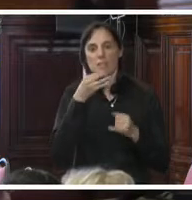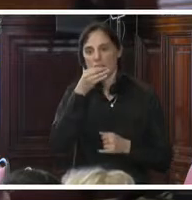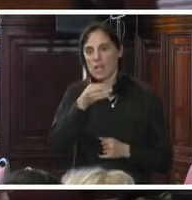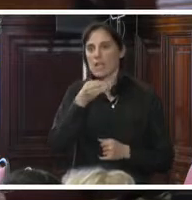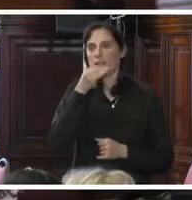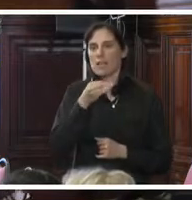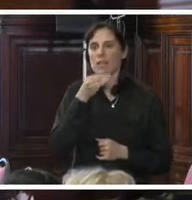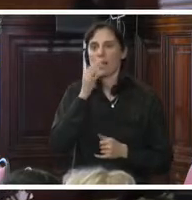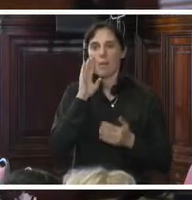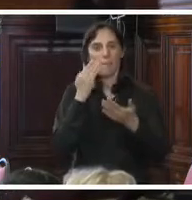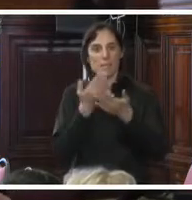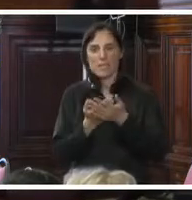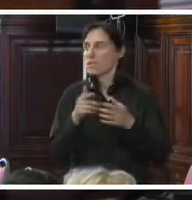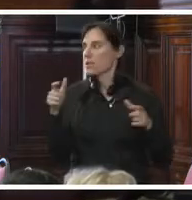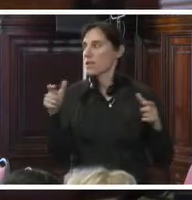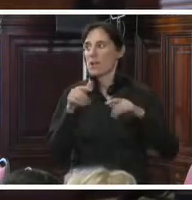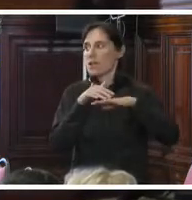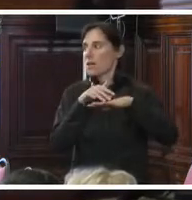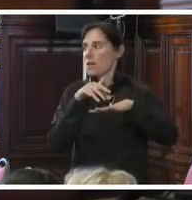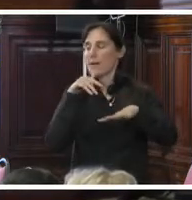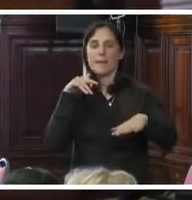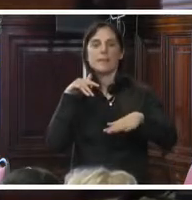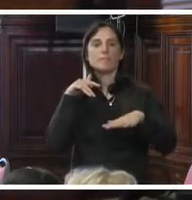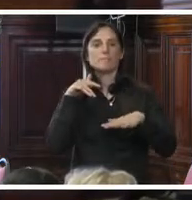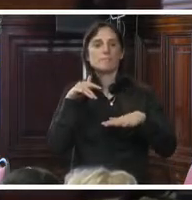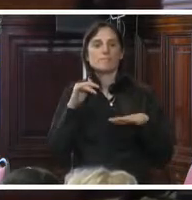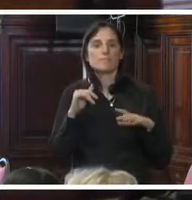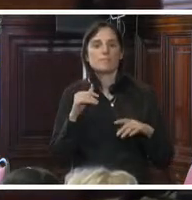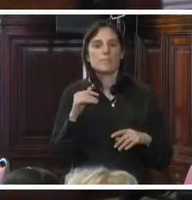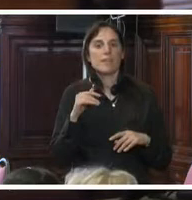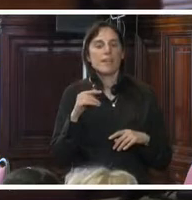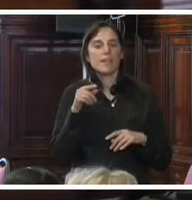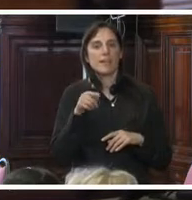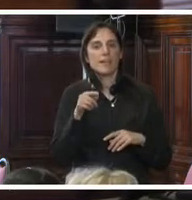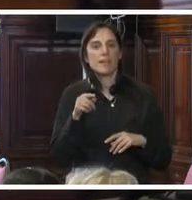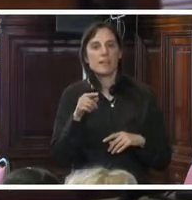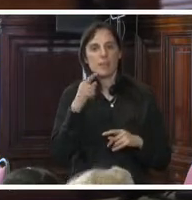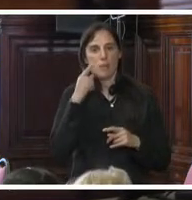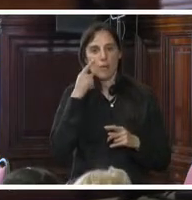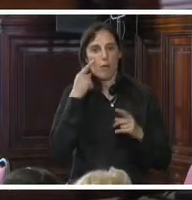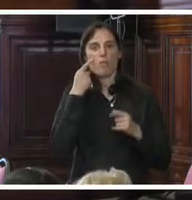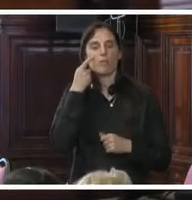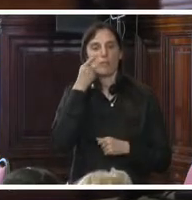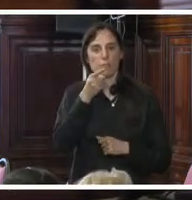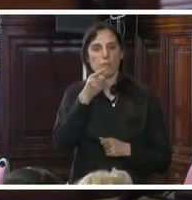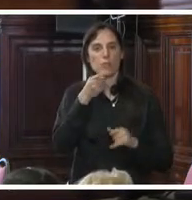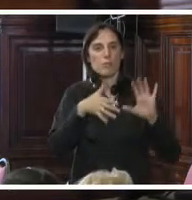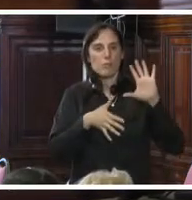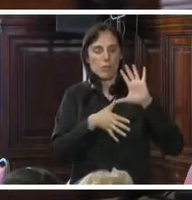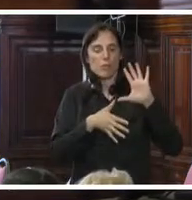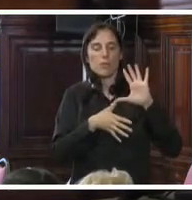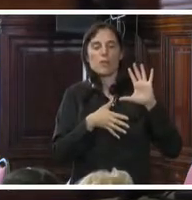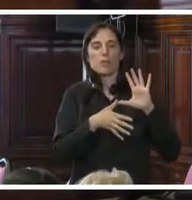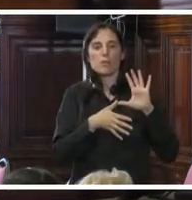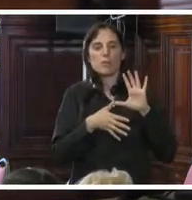La presentación es presentada por el Observatorio Latinoamericano de Trata y Tráfico